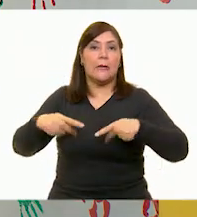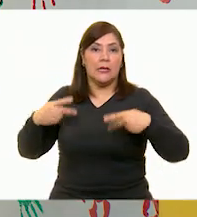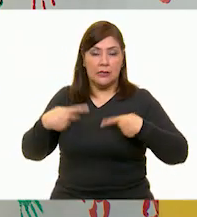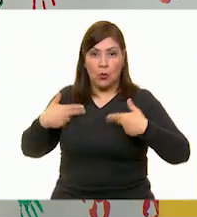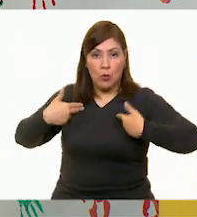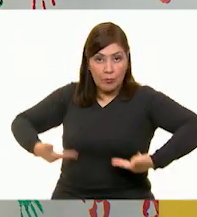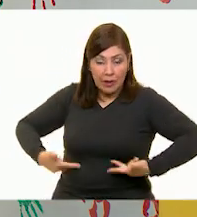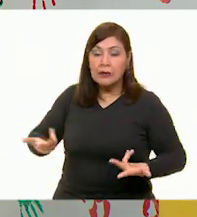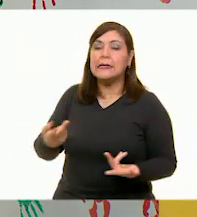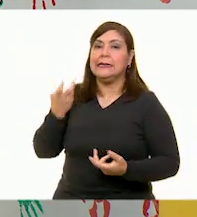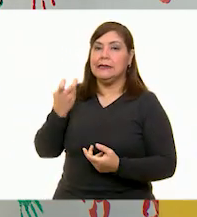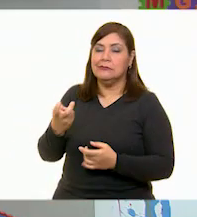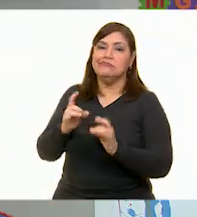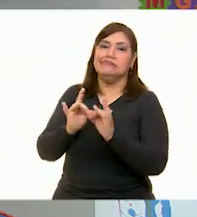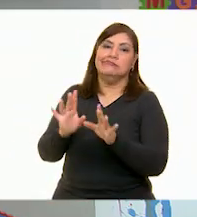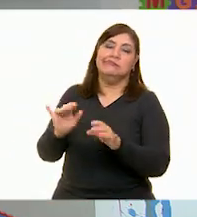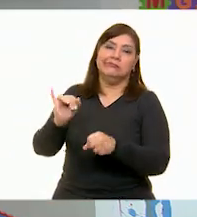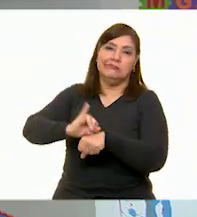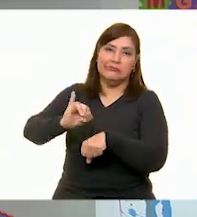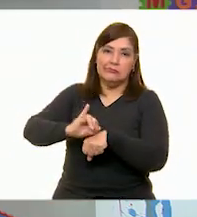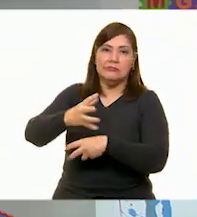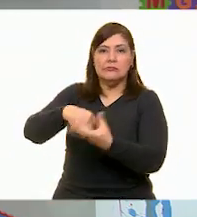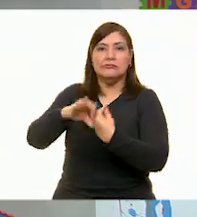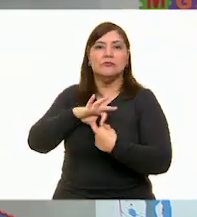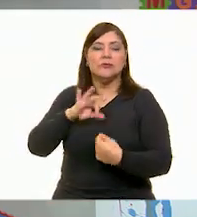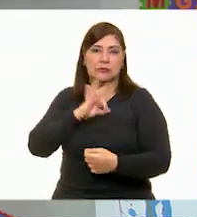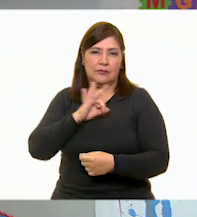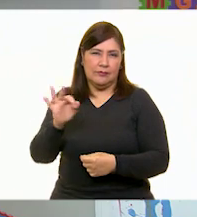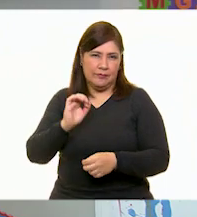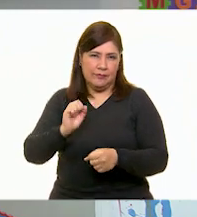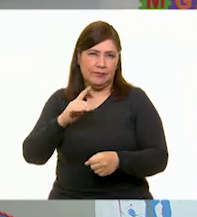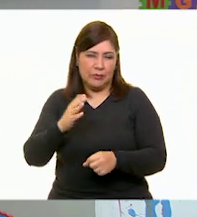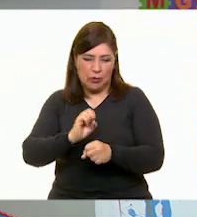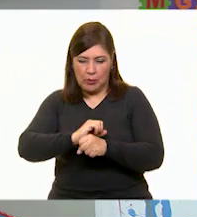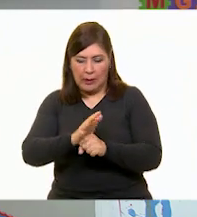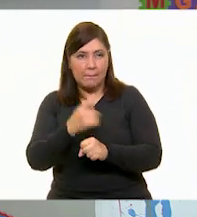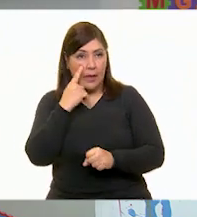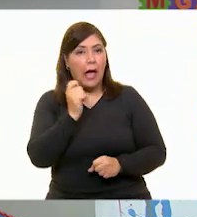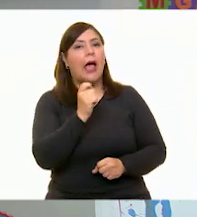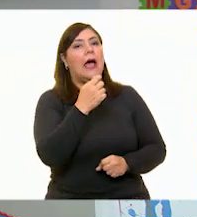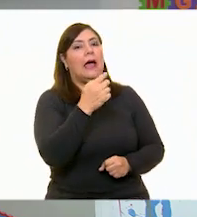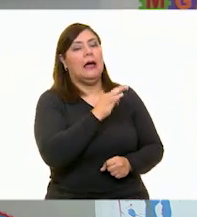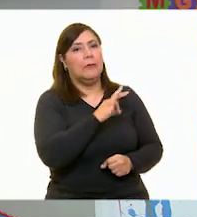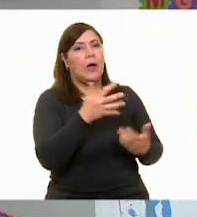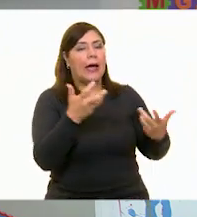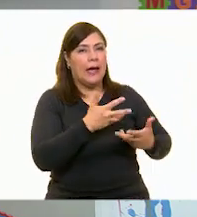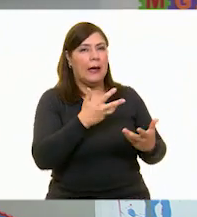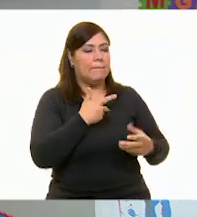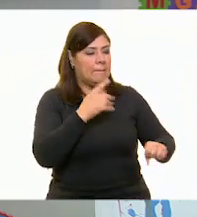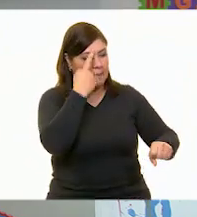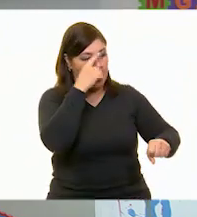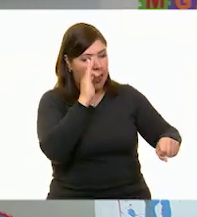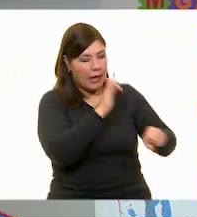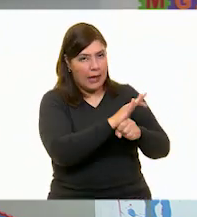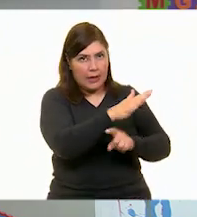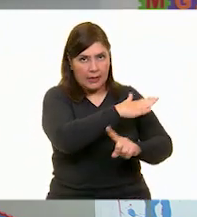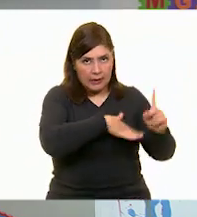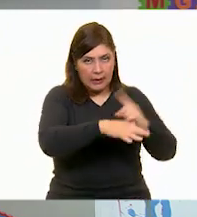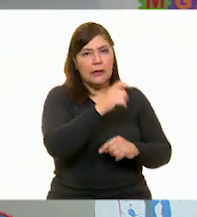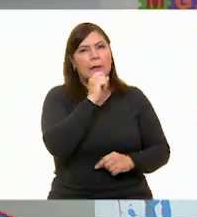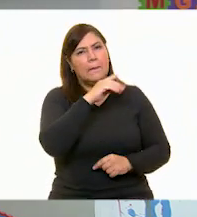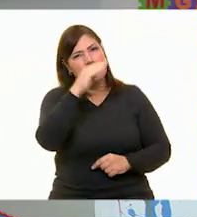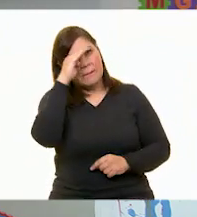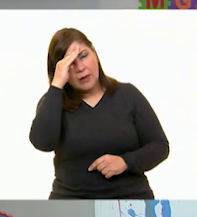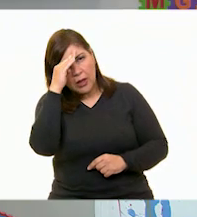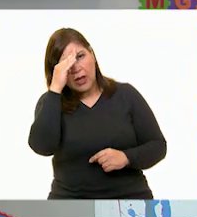esta situación de pandemia. Ah, pues con más razón debemos hacer acciones a favor del medio ambiente. Pero pensar en esas causas y sus